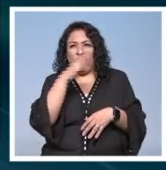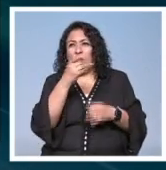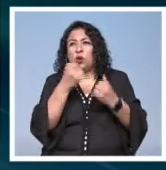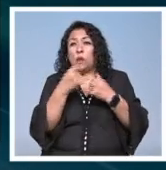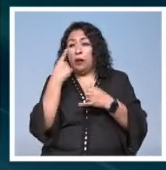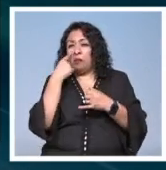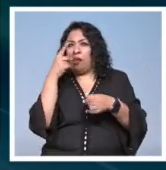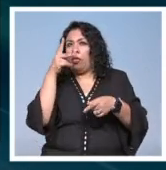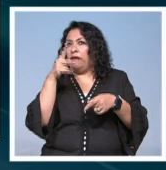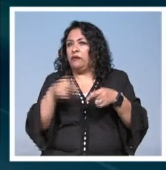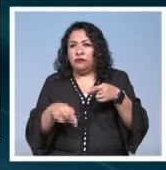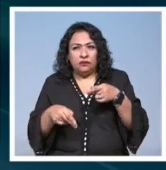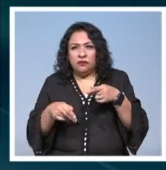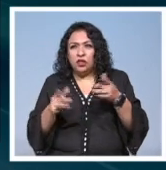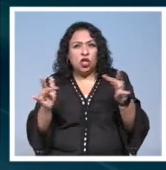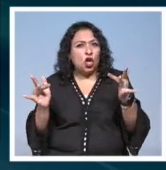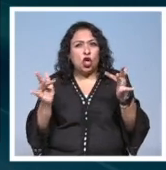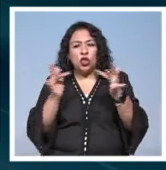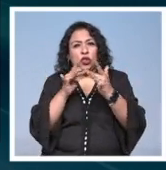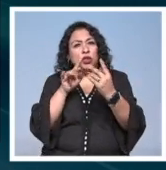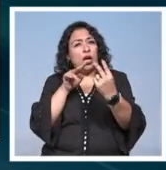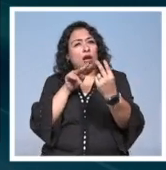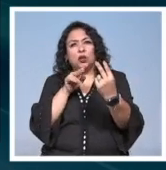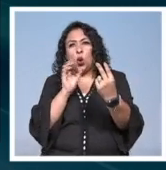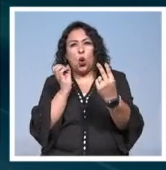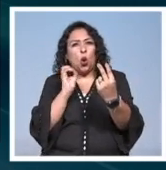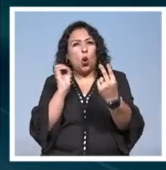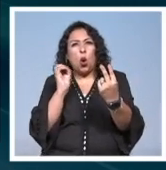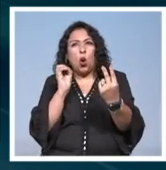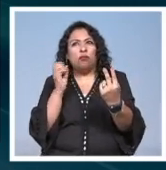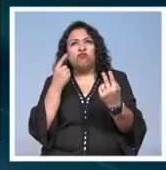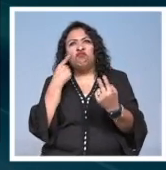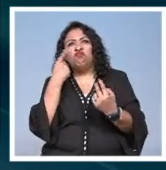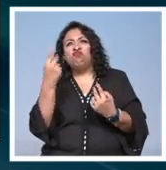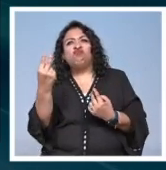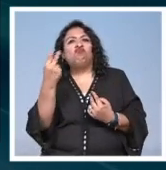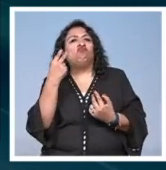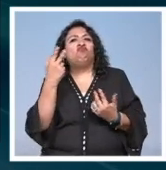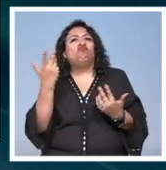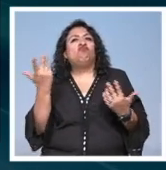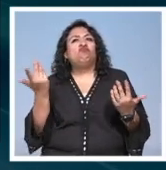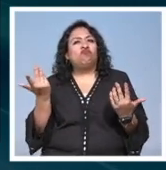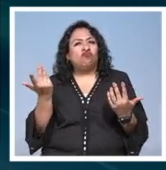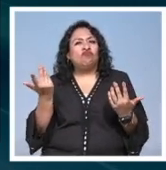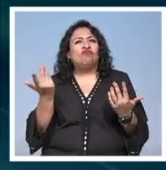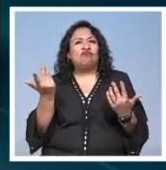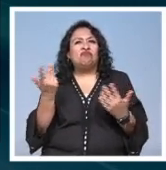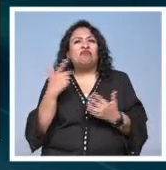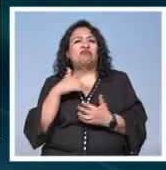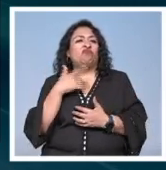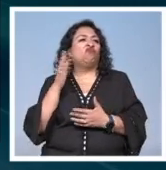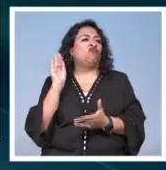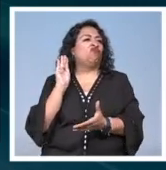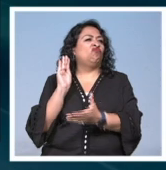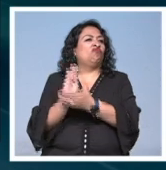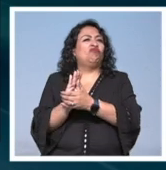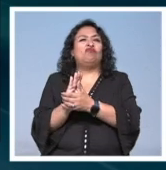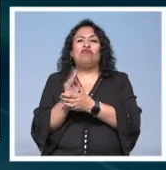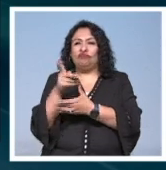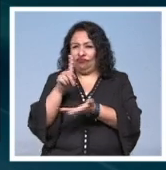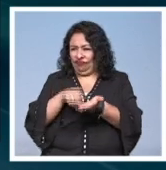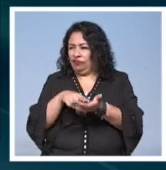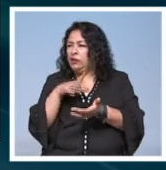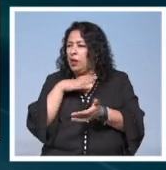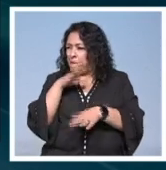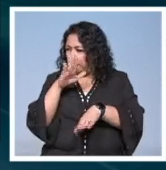de la mirada, el no contacto del espectador, como que no lo está mirando, le parece indiferente, pero ahí hay